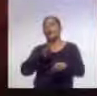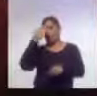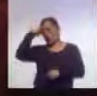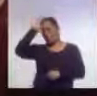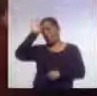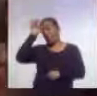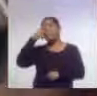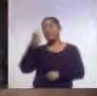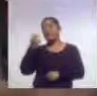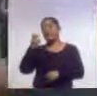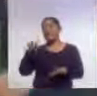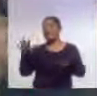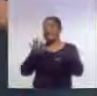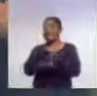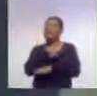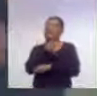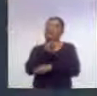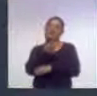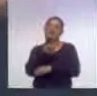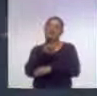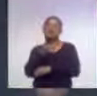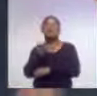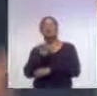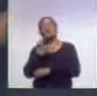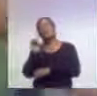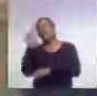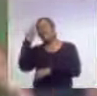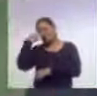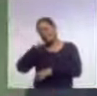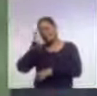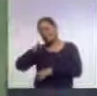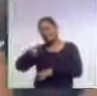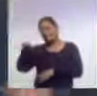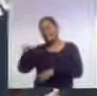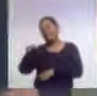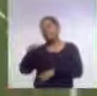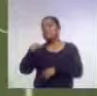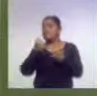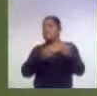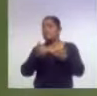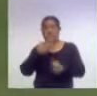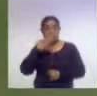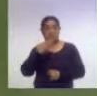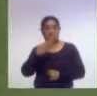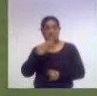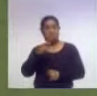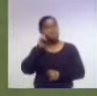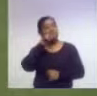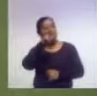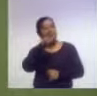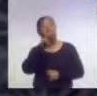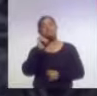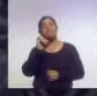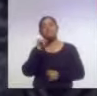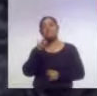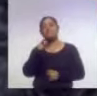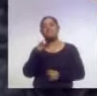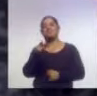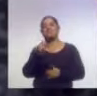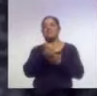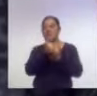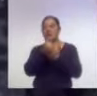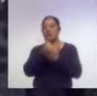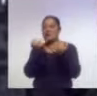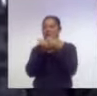pues será este cambio forzado de Pizarro, que la verdad, Mario, y lo hemos platicado, venía jugando bastante bien y ahí lo vemos en pantalla, incluso asistiendo y haciendo